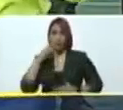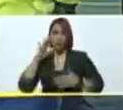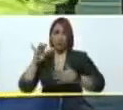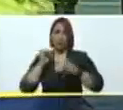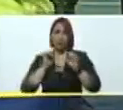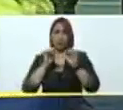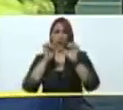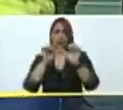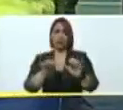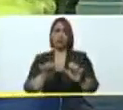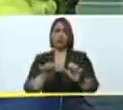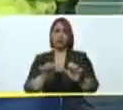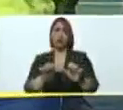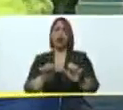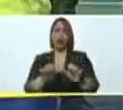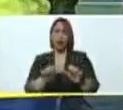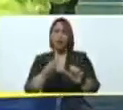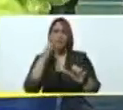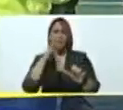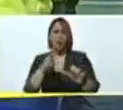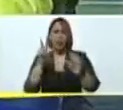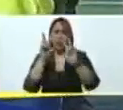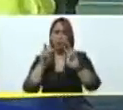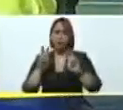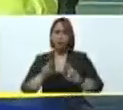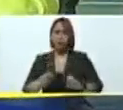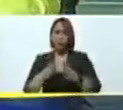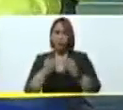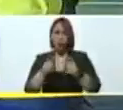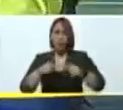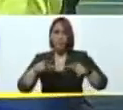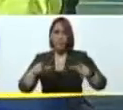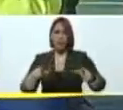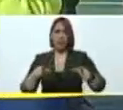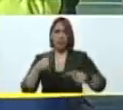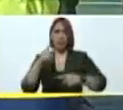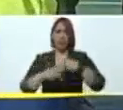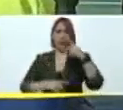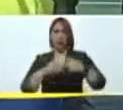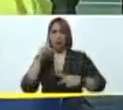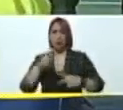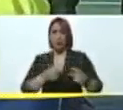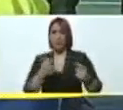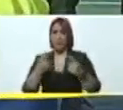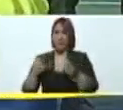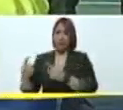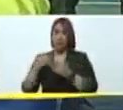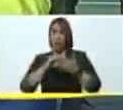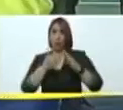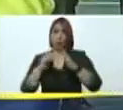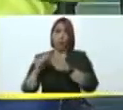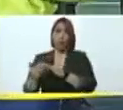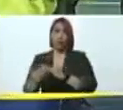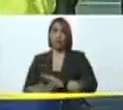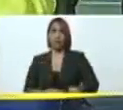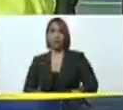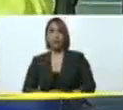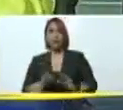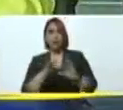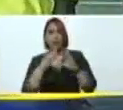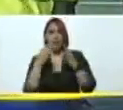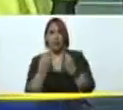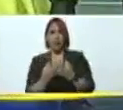caracterizando todos los espacios para la producción, para el autoabastecimiento comunal, para el autoabastecimiento familiar,